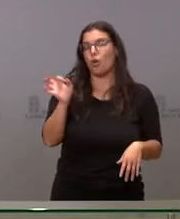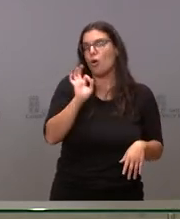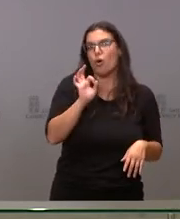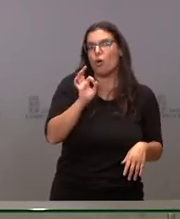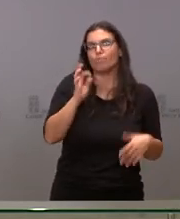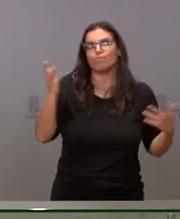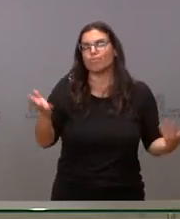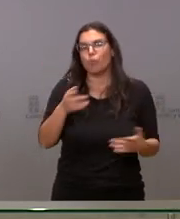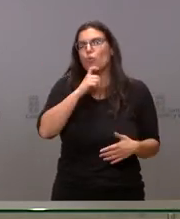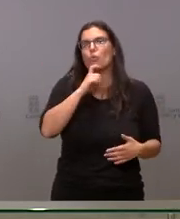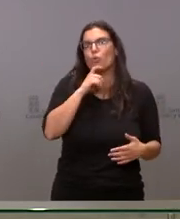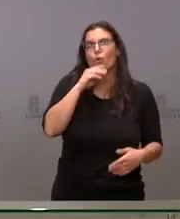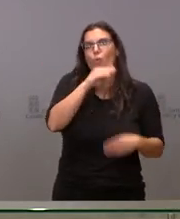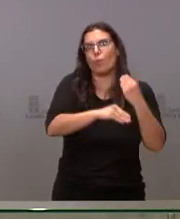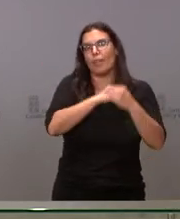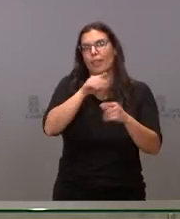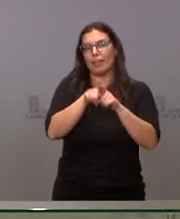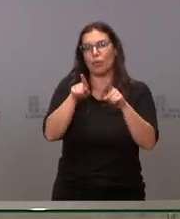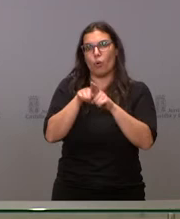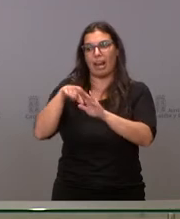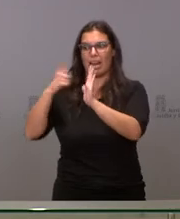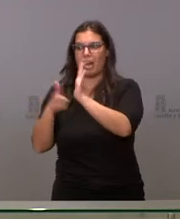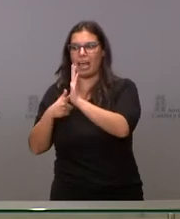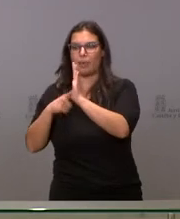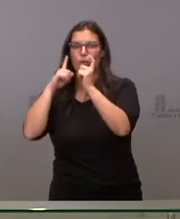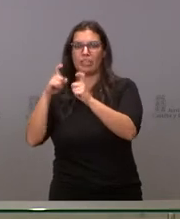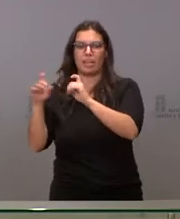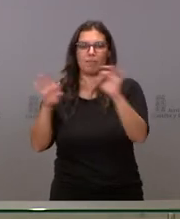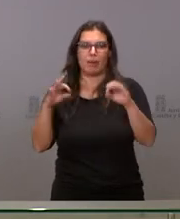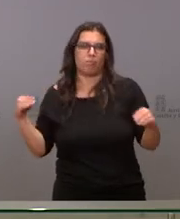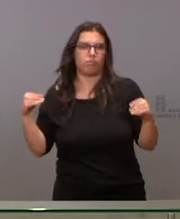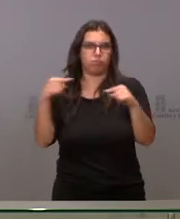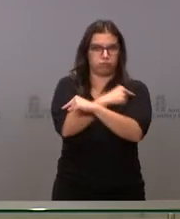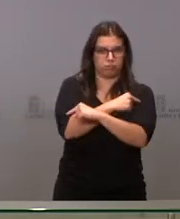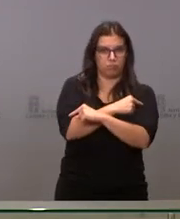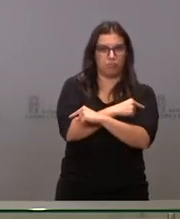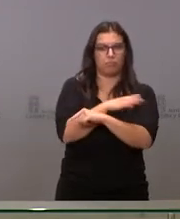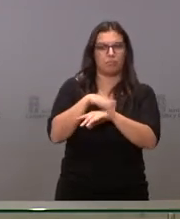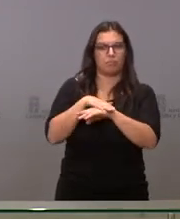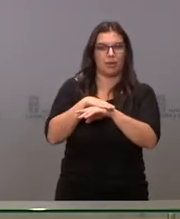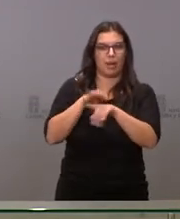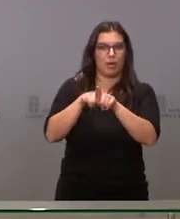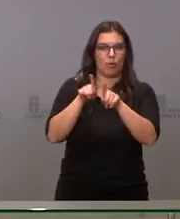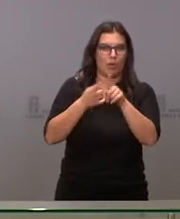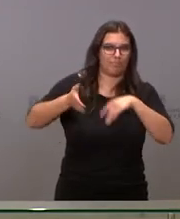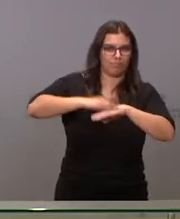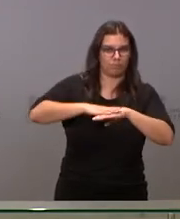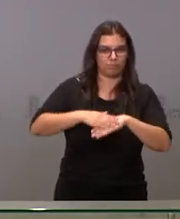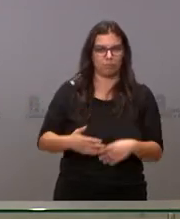podría ser la, entre comillas, contrarreforma que podría preparar la Junta ante esa nueva ley de vivienda. Gracias.